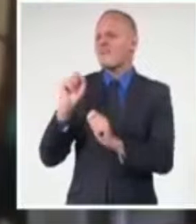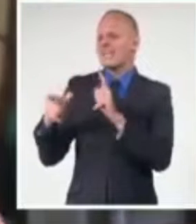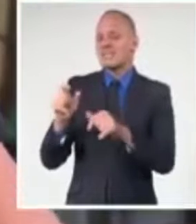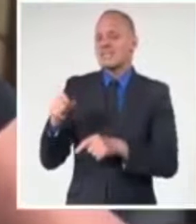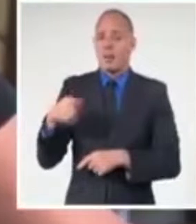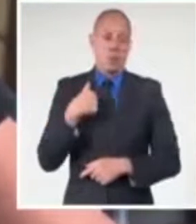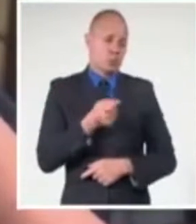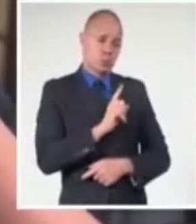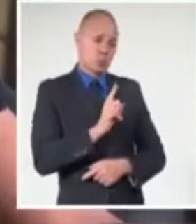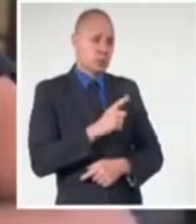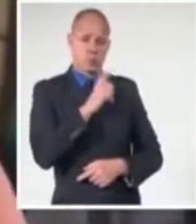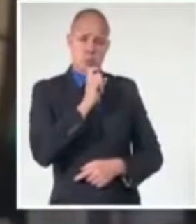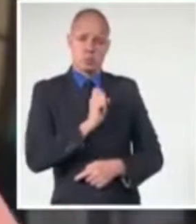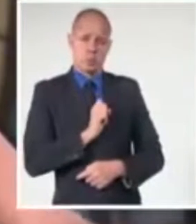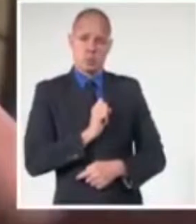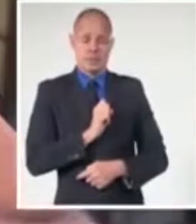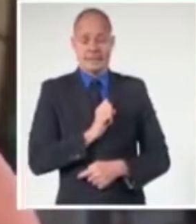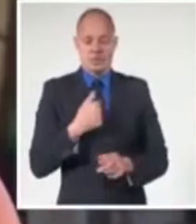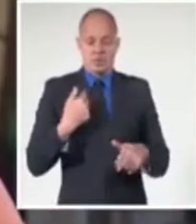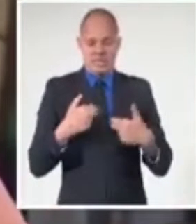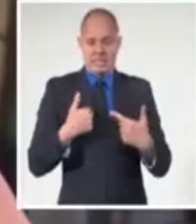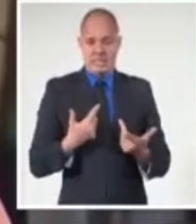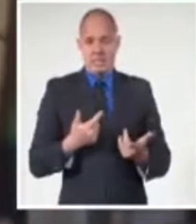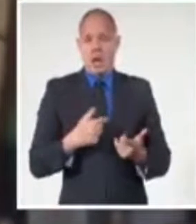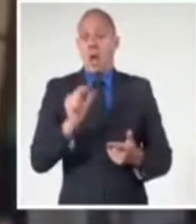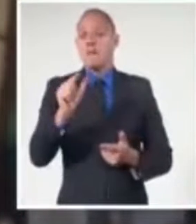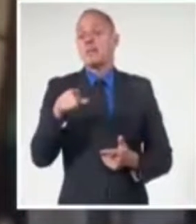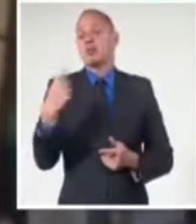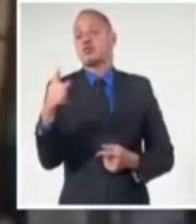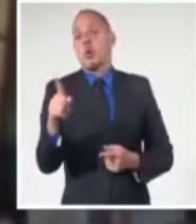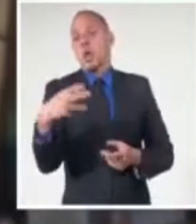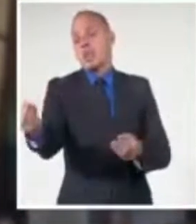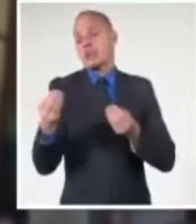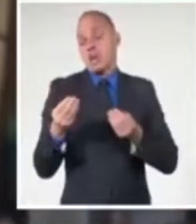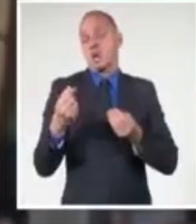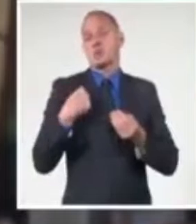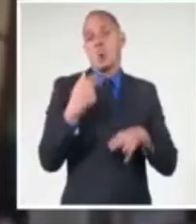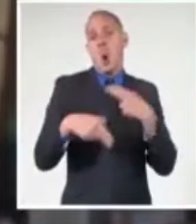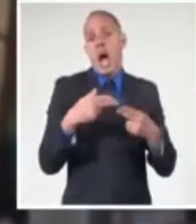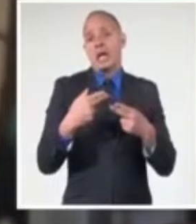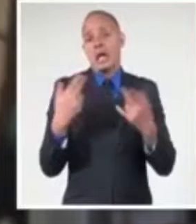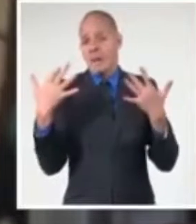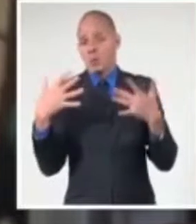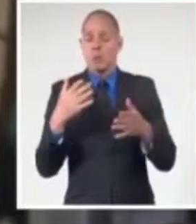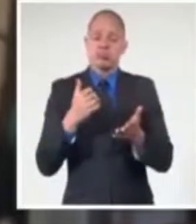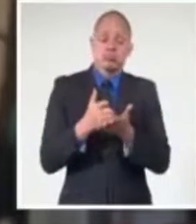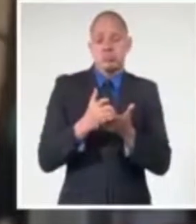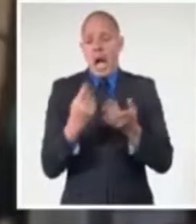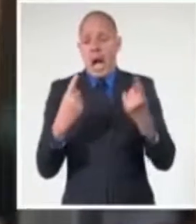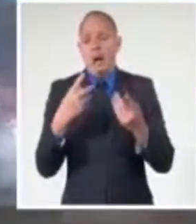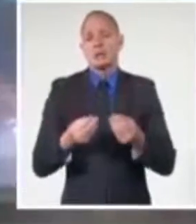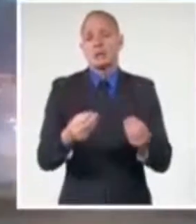nosotros trabajamos, el cliente traía la materia prima y nosotros lo que damos era servicio de fabricación. Ya como empresa privada tenemos